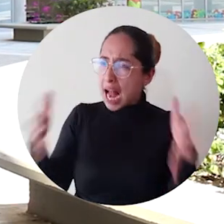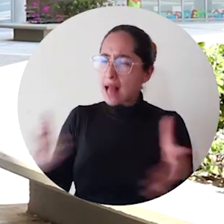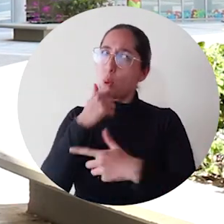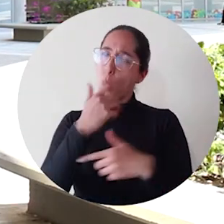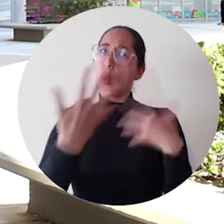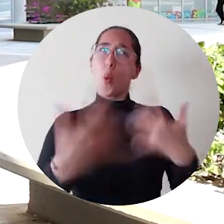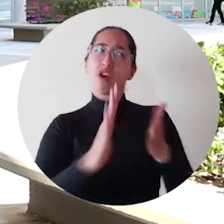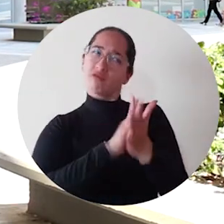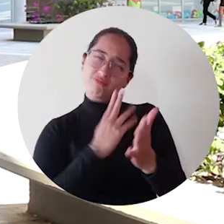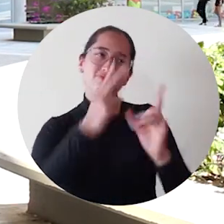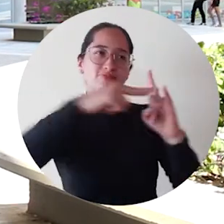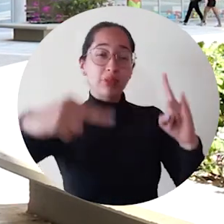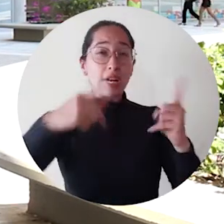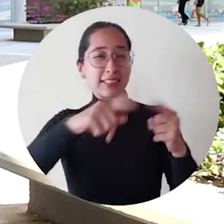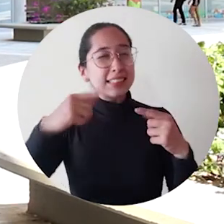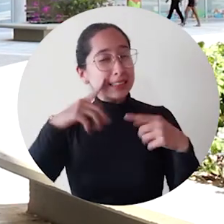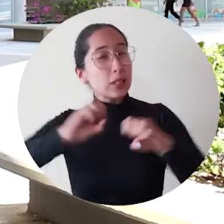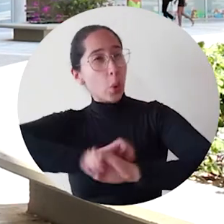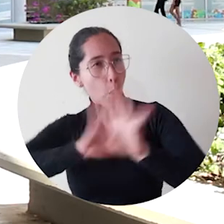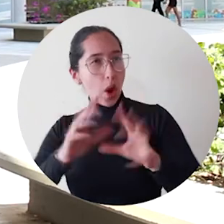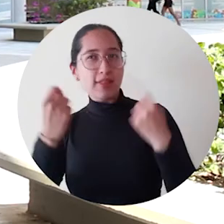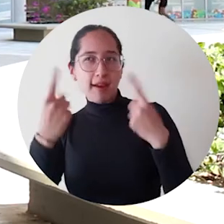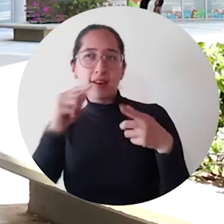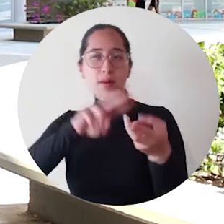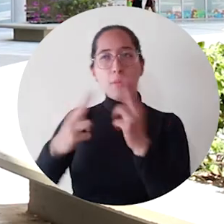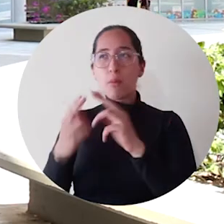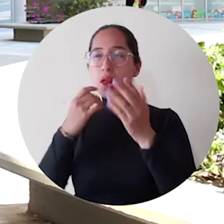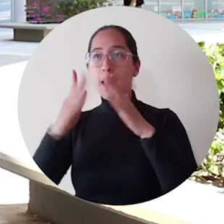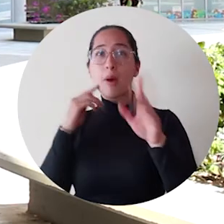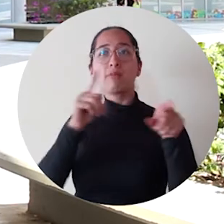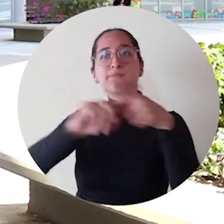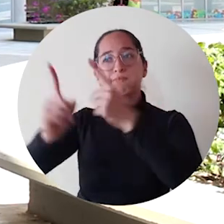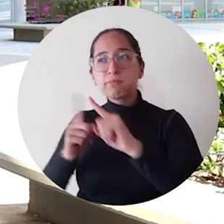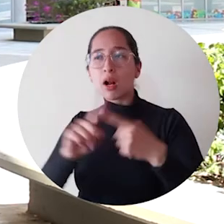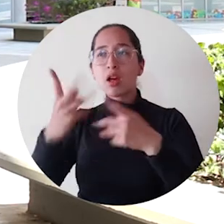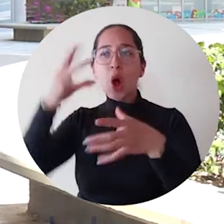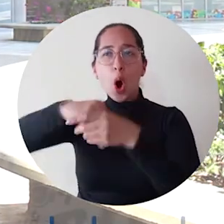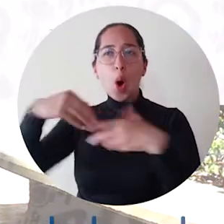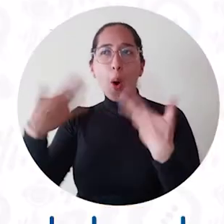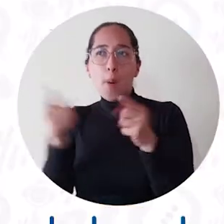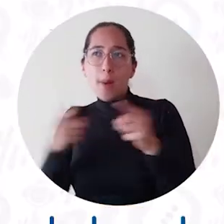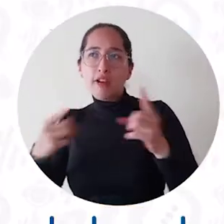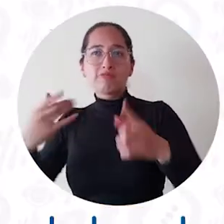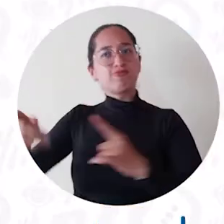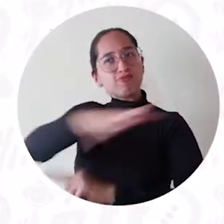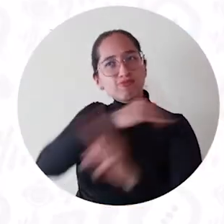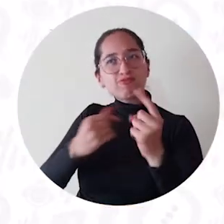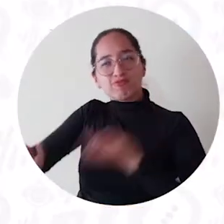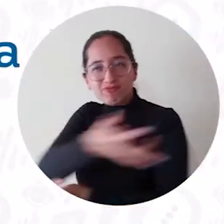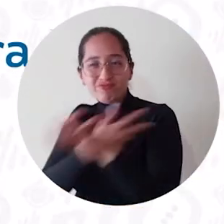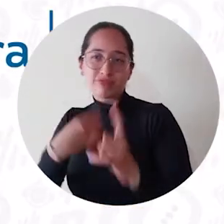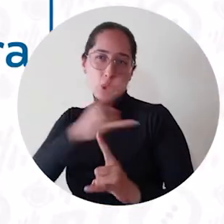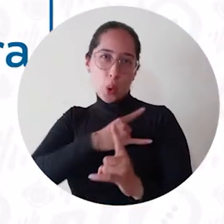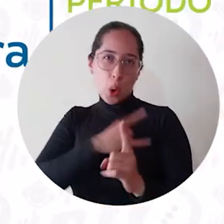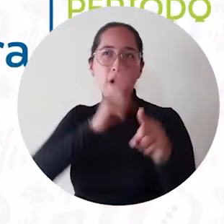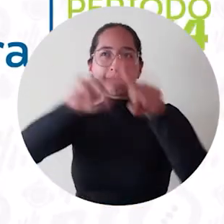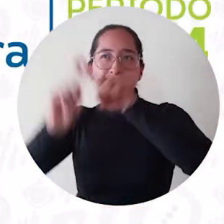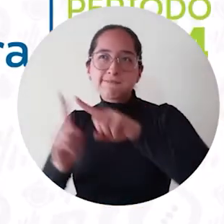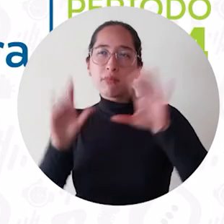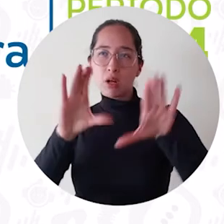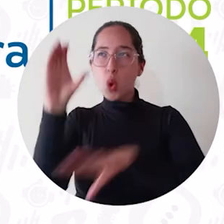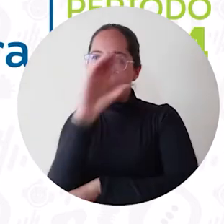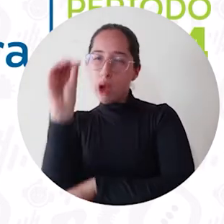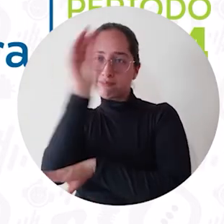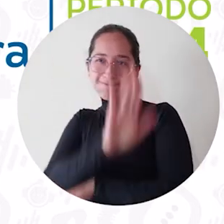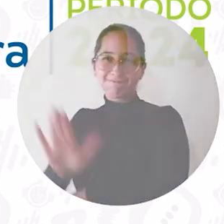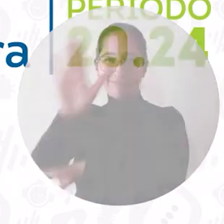seamos un referente en estos temas ya para muchas de nuestras colegas en instituciones de educación superior del país. Universidad del Magdalena,